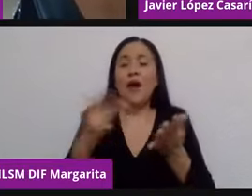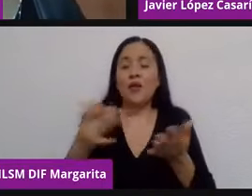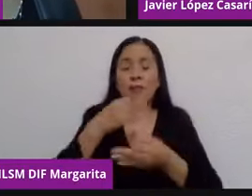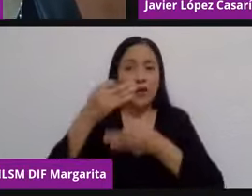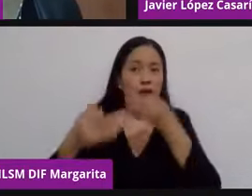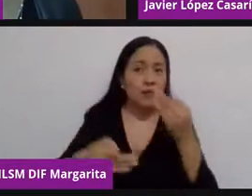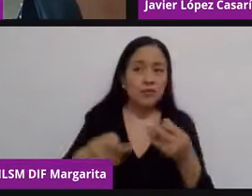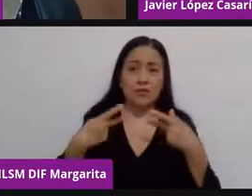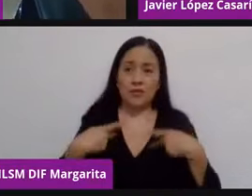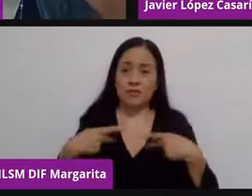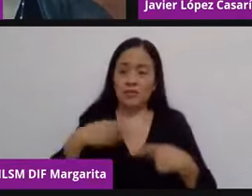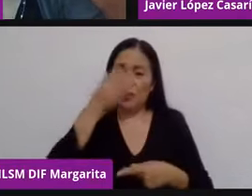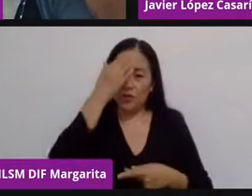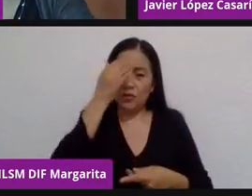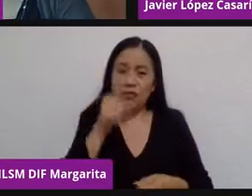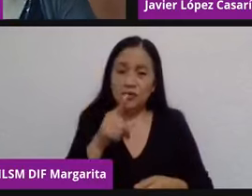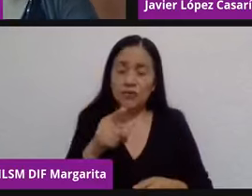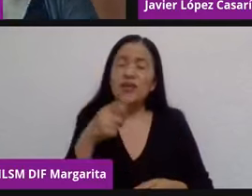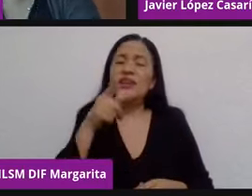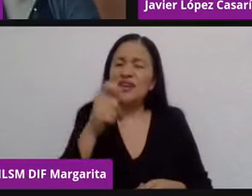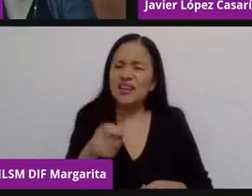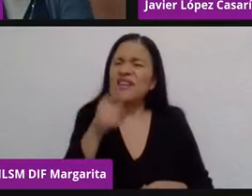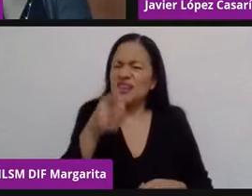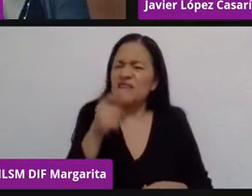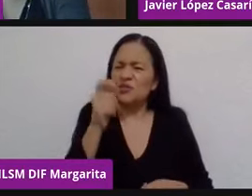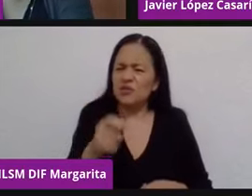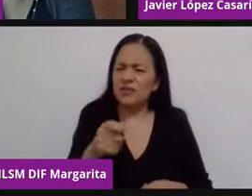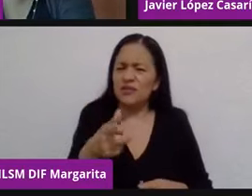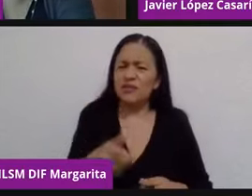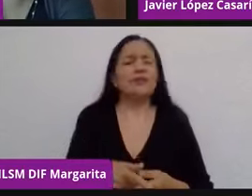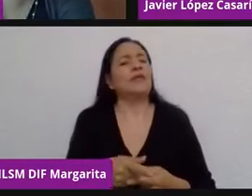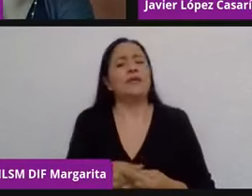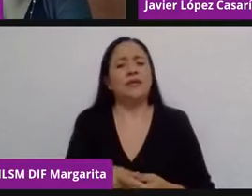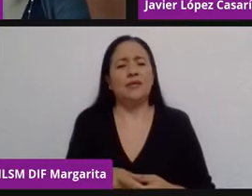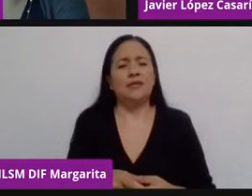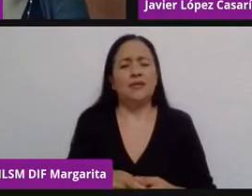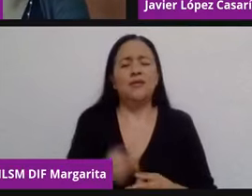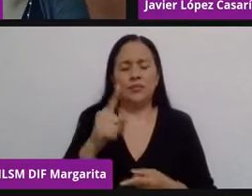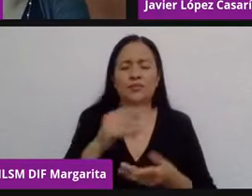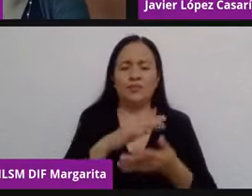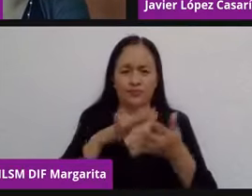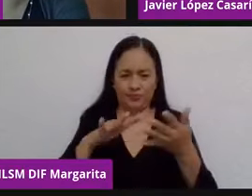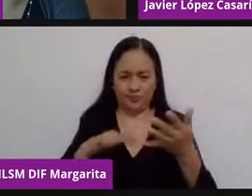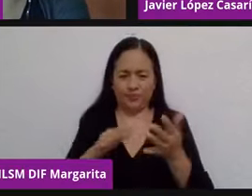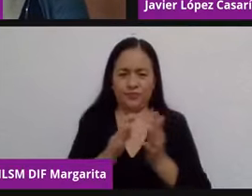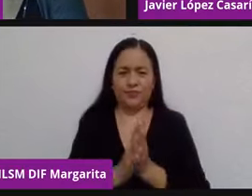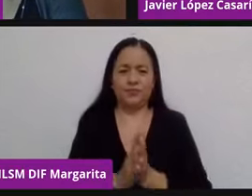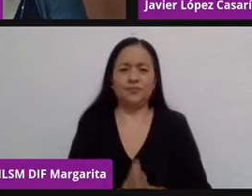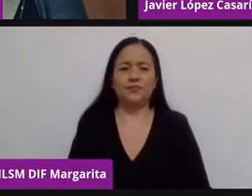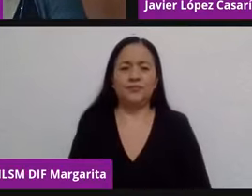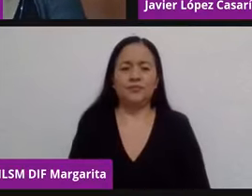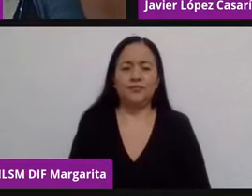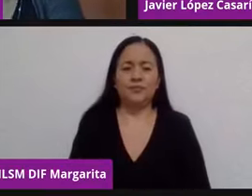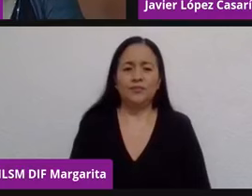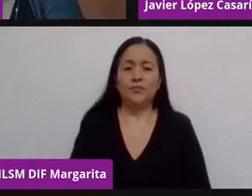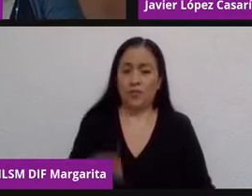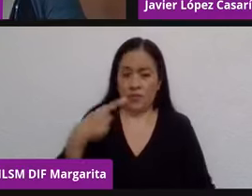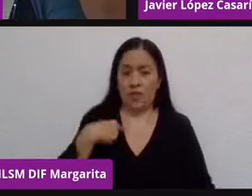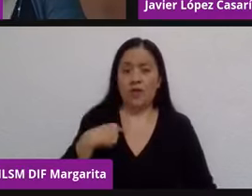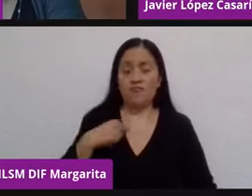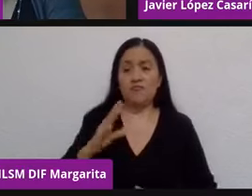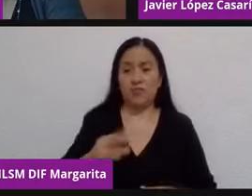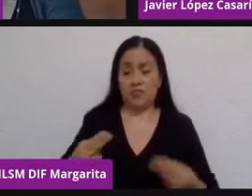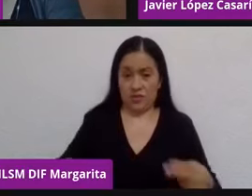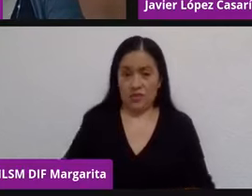conozca quién es el doctor Javier López Casarín, me permitiré leer la semblanza curricular. Es orgulloso mexicano y